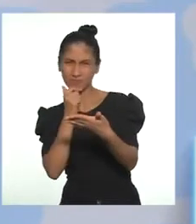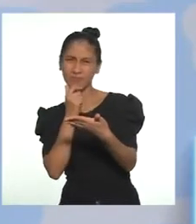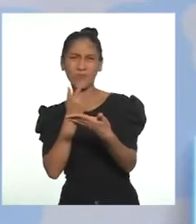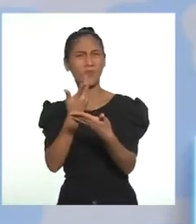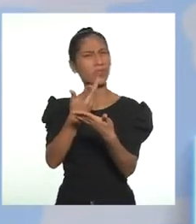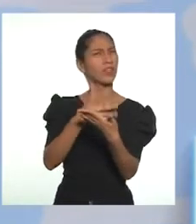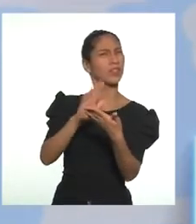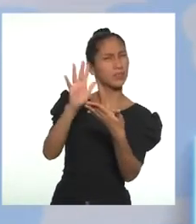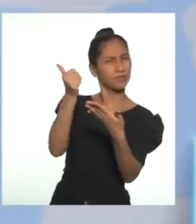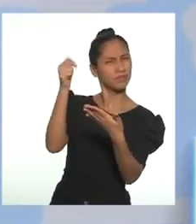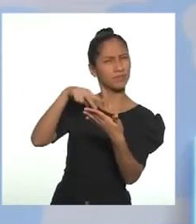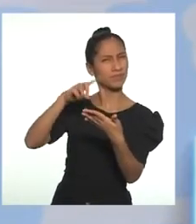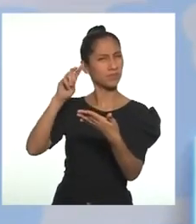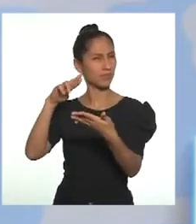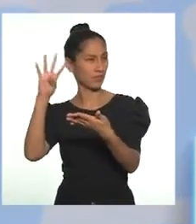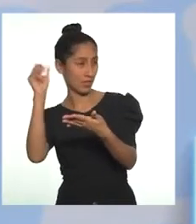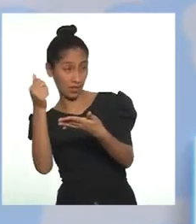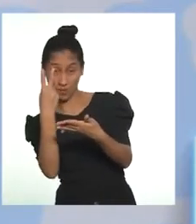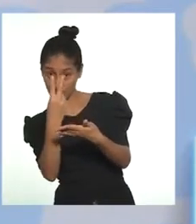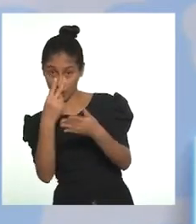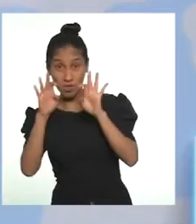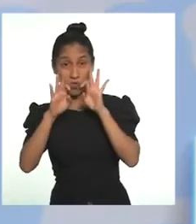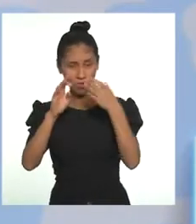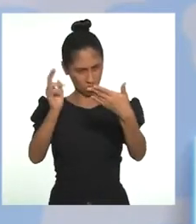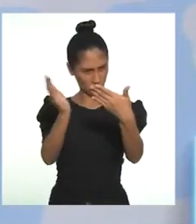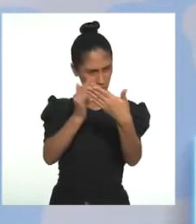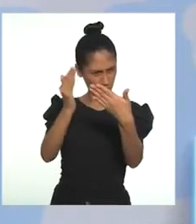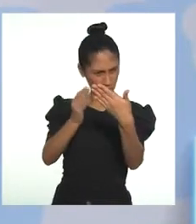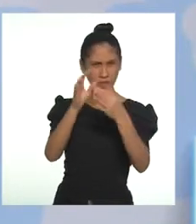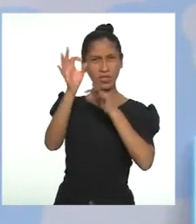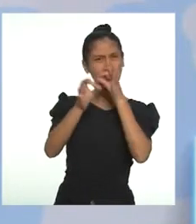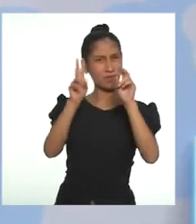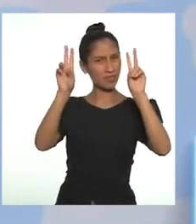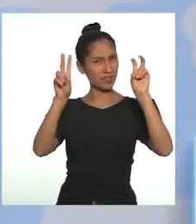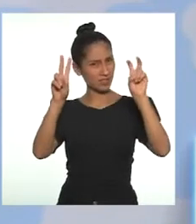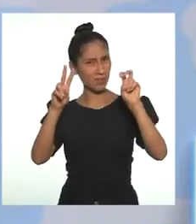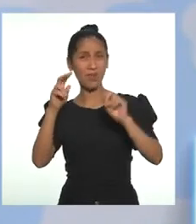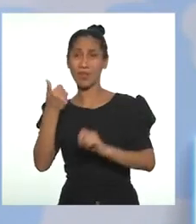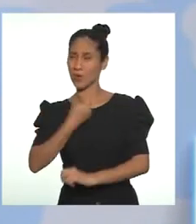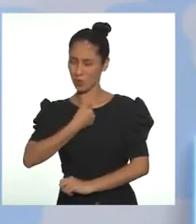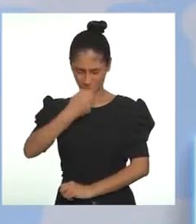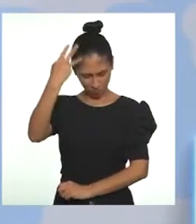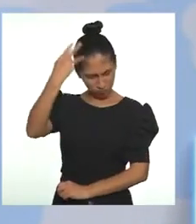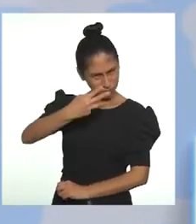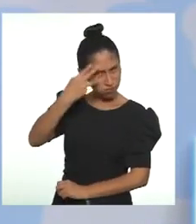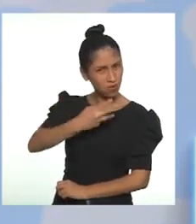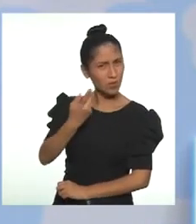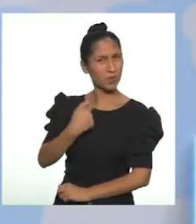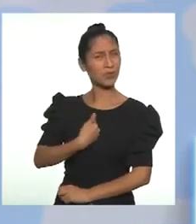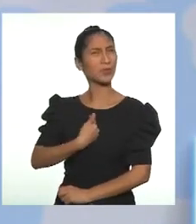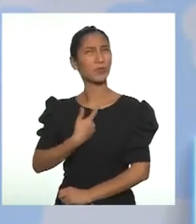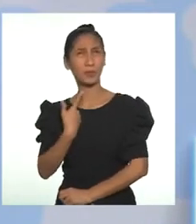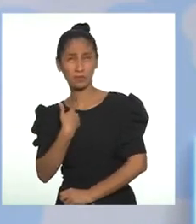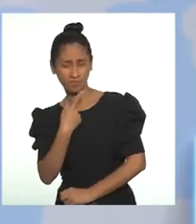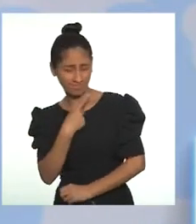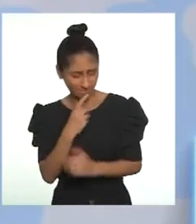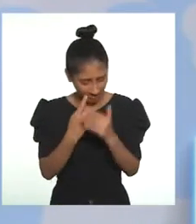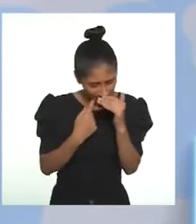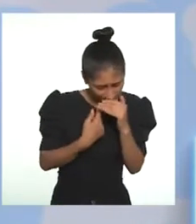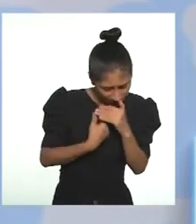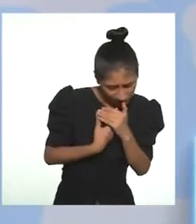querida Andrea, vi en tus redes que estabas hablando de la autoestima. Te cuento que soy una persona introvertida.